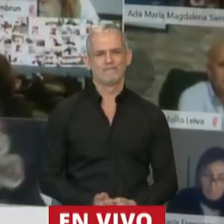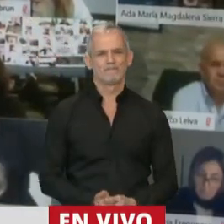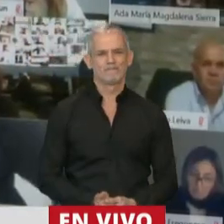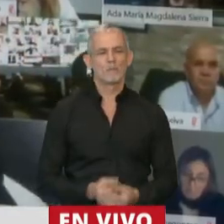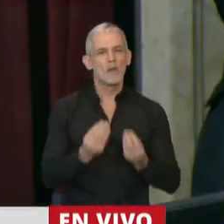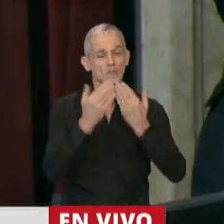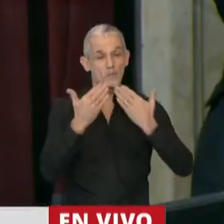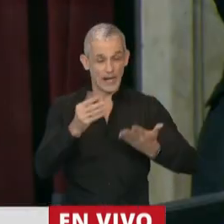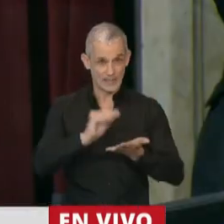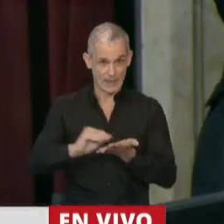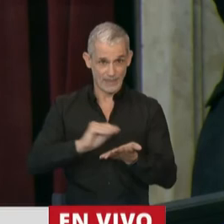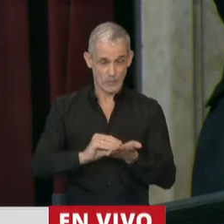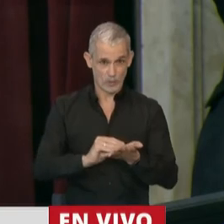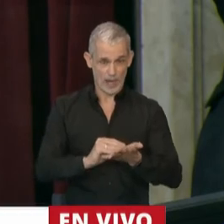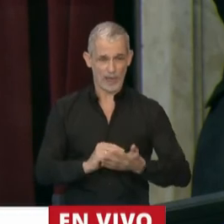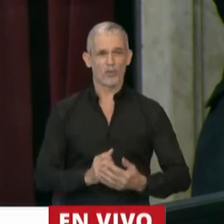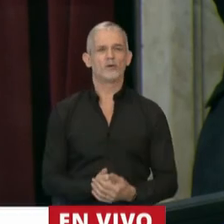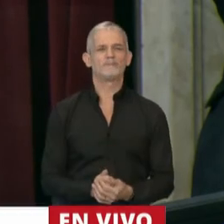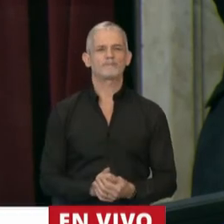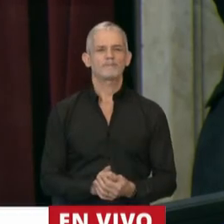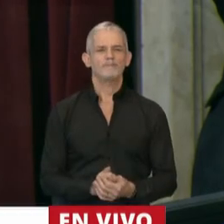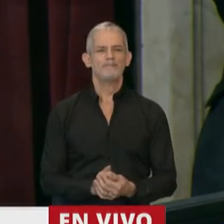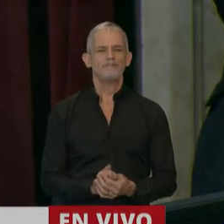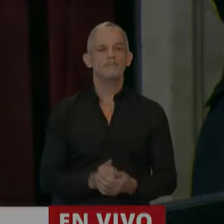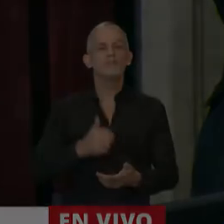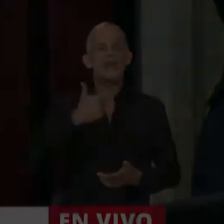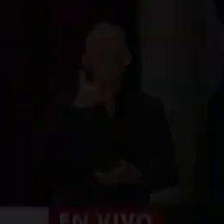Muchas gracias, señor diputado Jorge Sarguini.